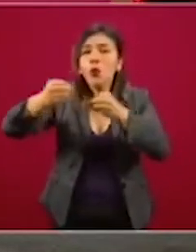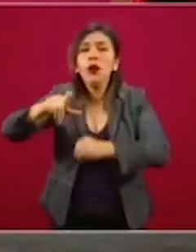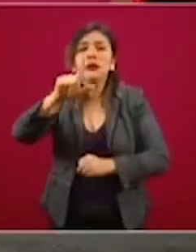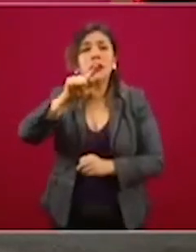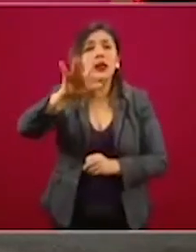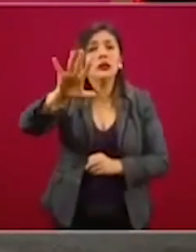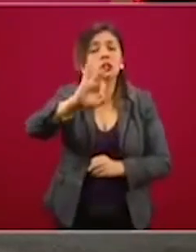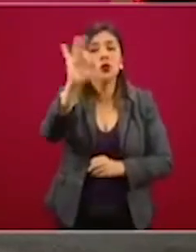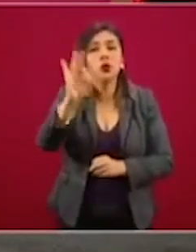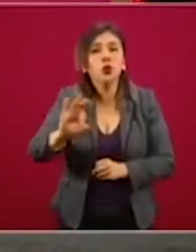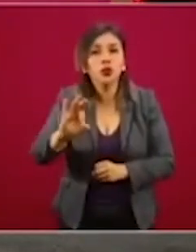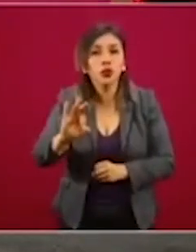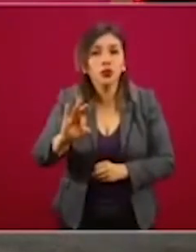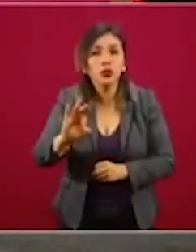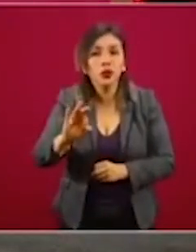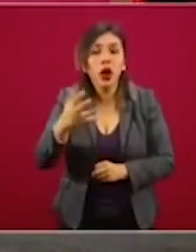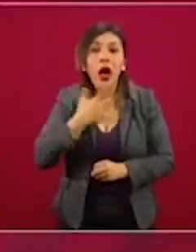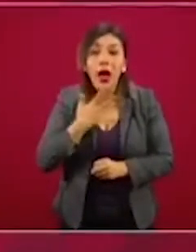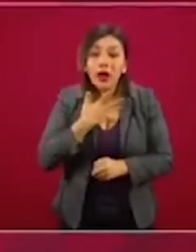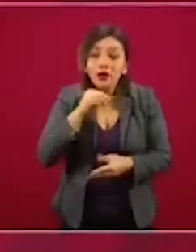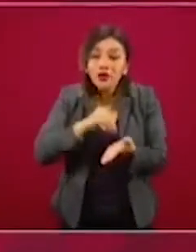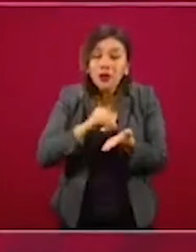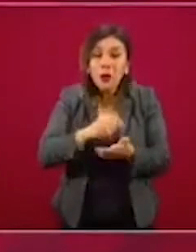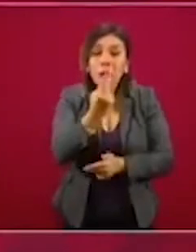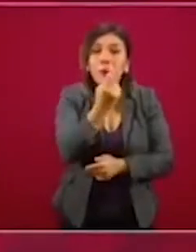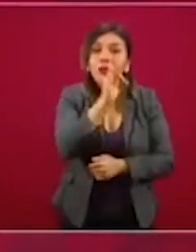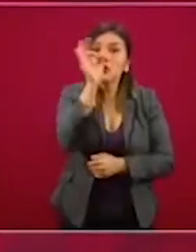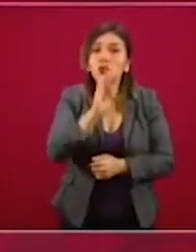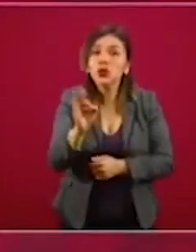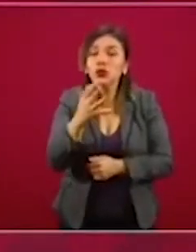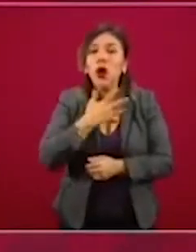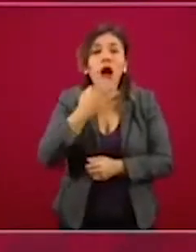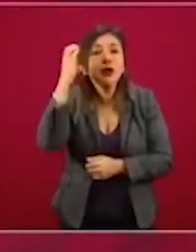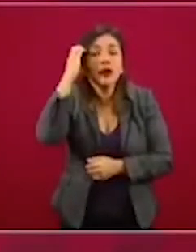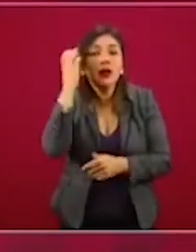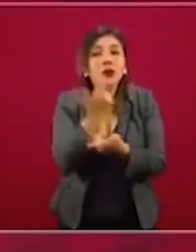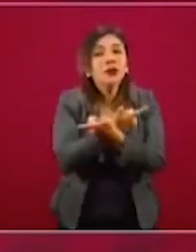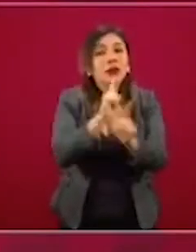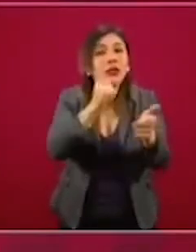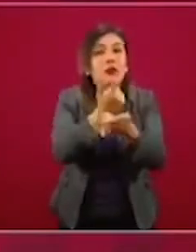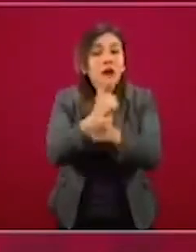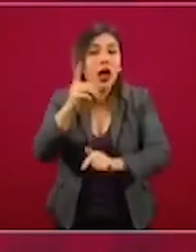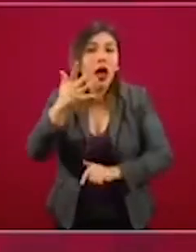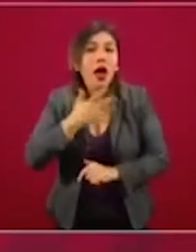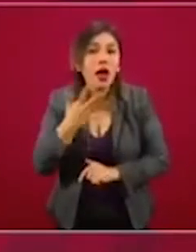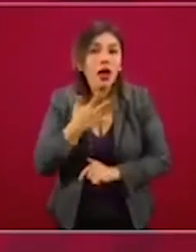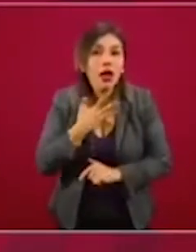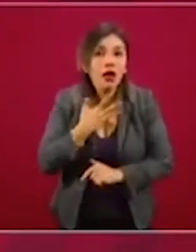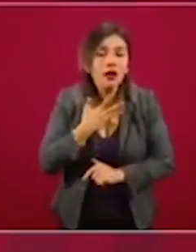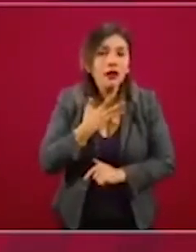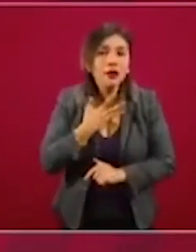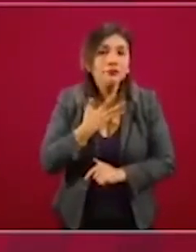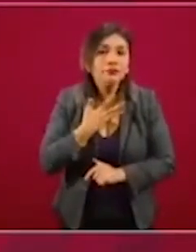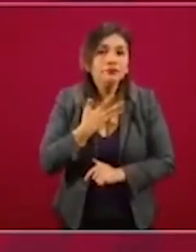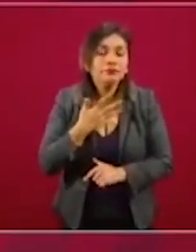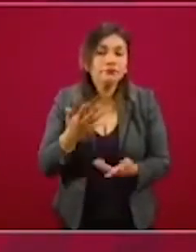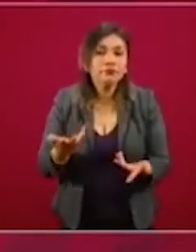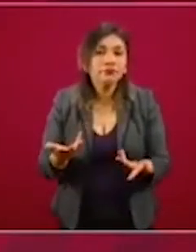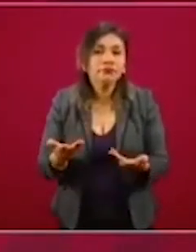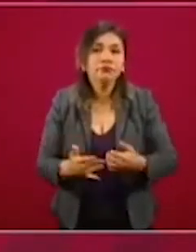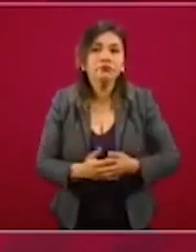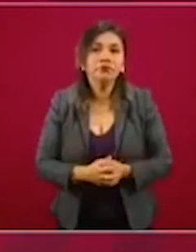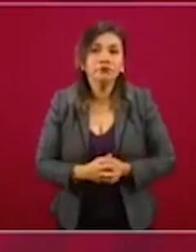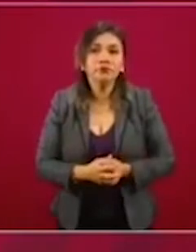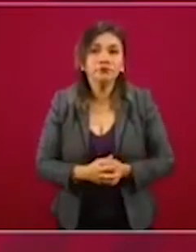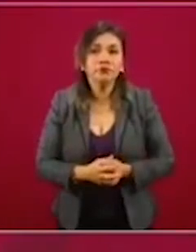tienen su concepción de cómo se está llevando la estrategia. Son críticos y, ejerciendo su derecho a disentir, decidieron cerrar sus tiendas, como lo